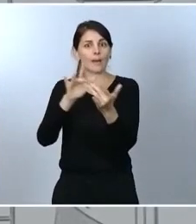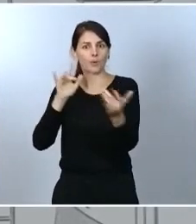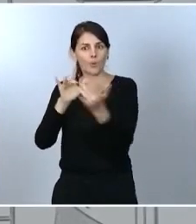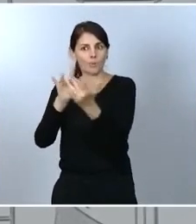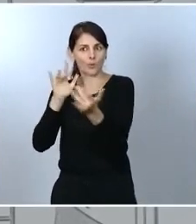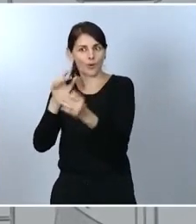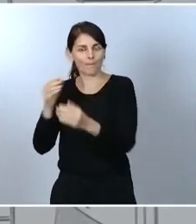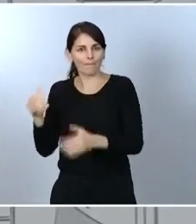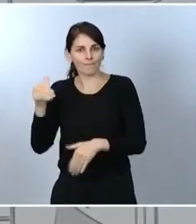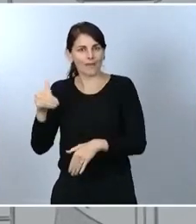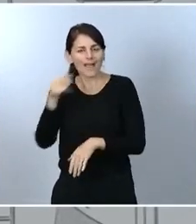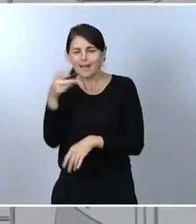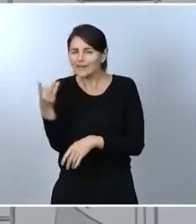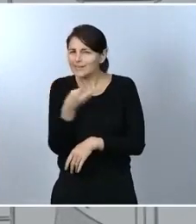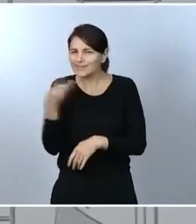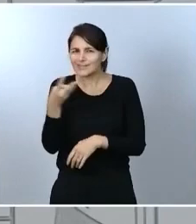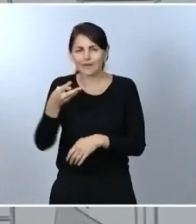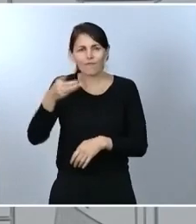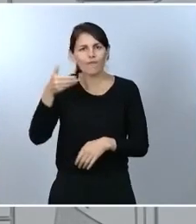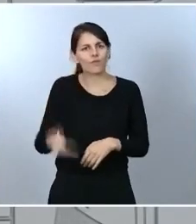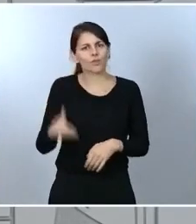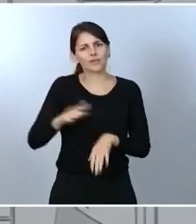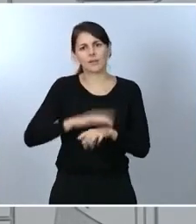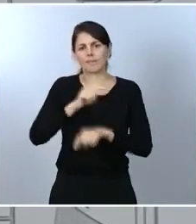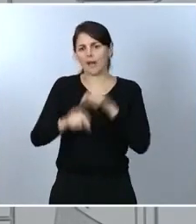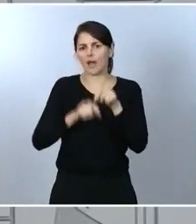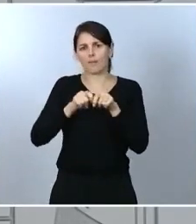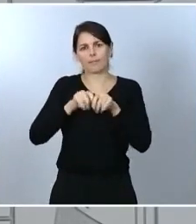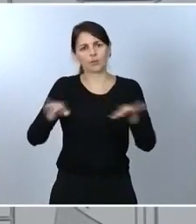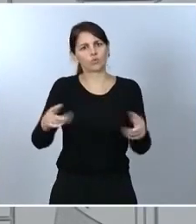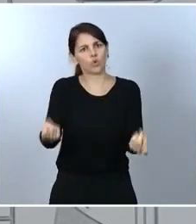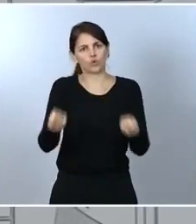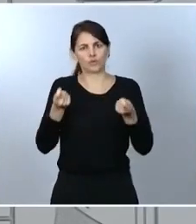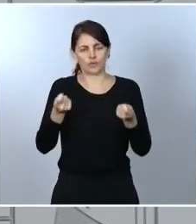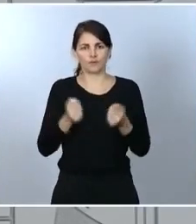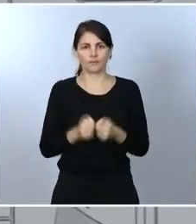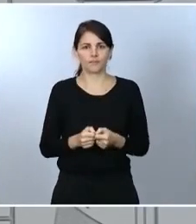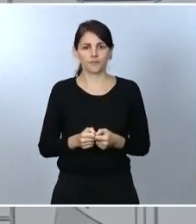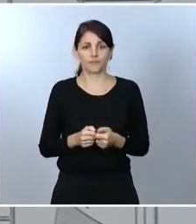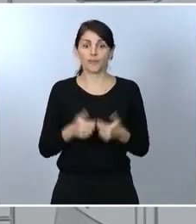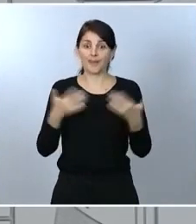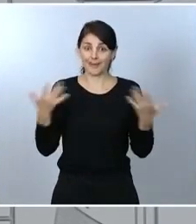Por tanto, con esta medida lo que estamos haciendo es limitar, prohibir